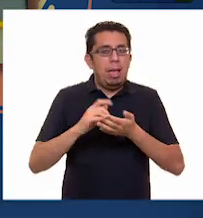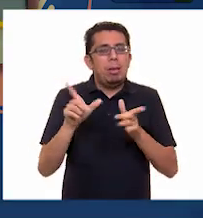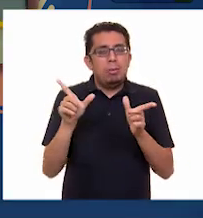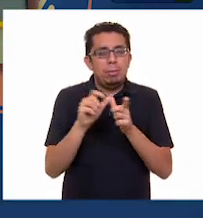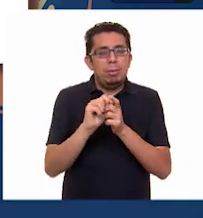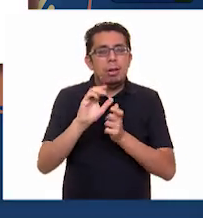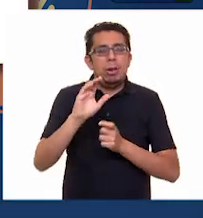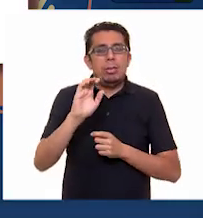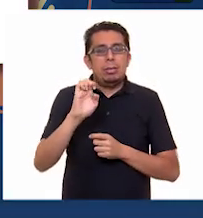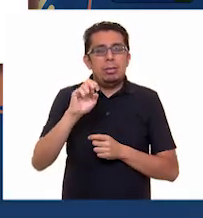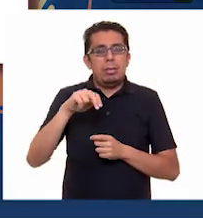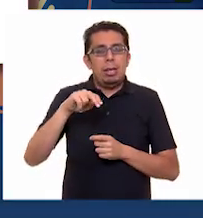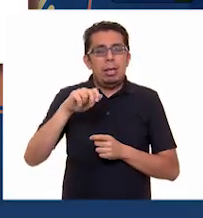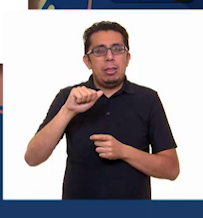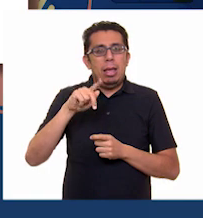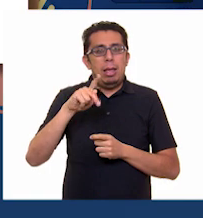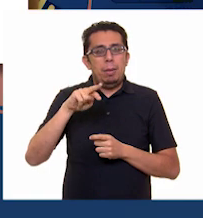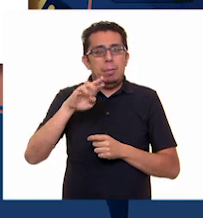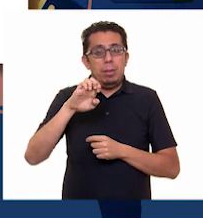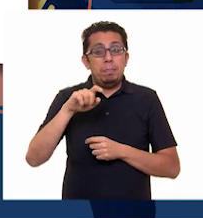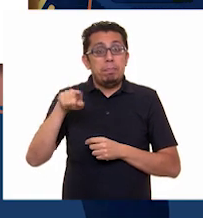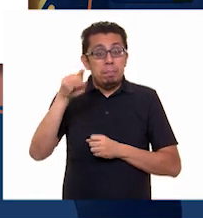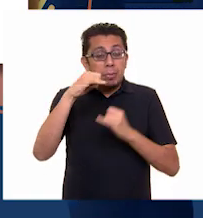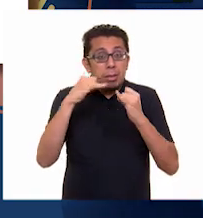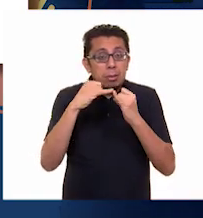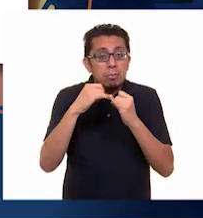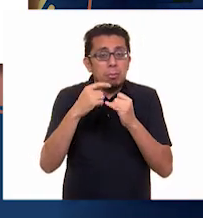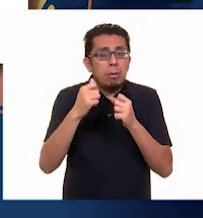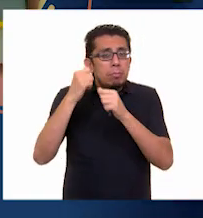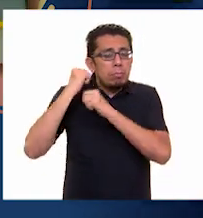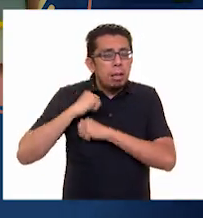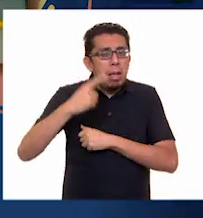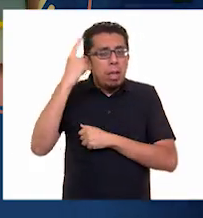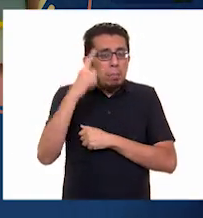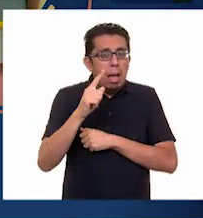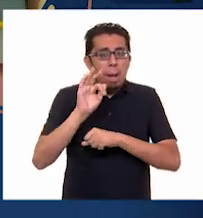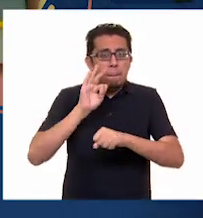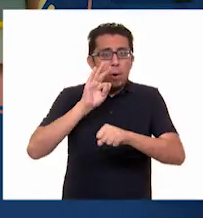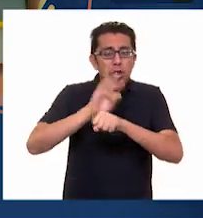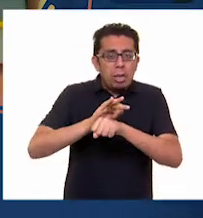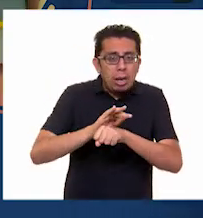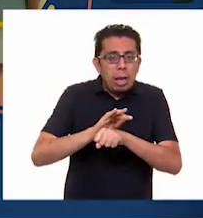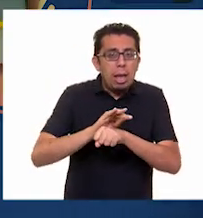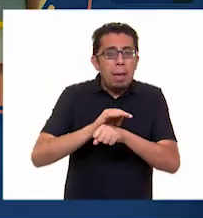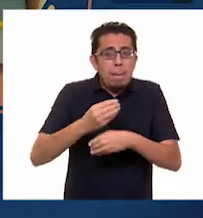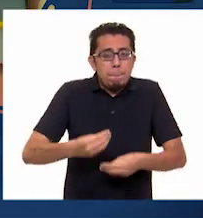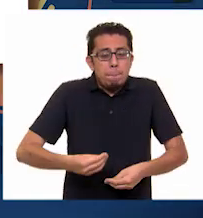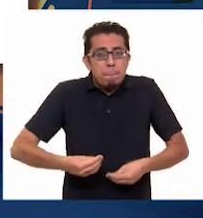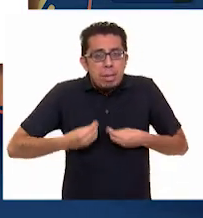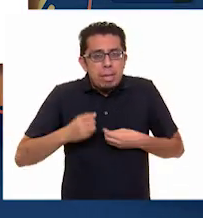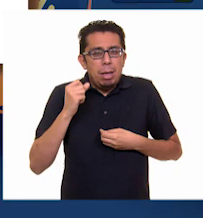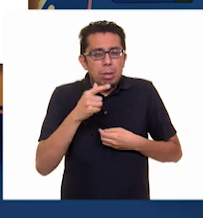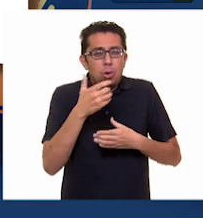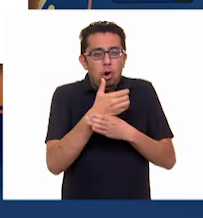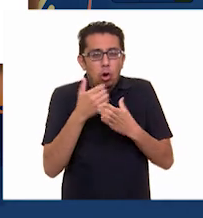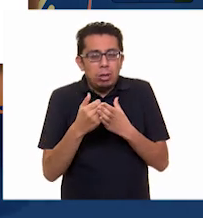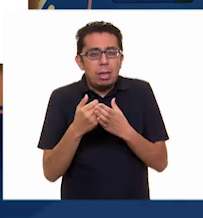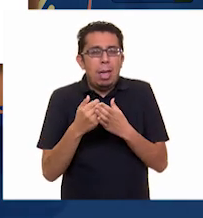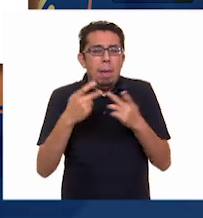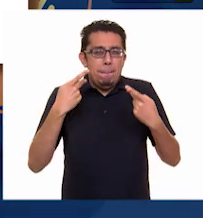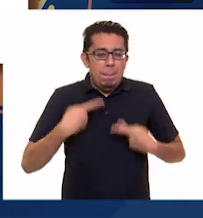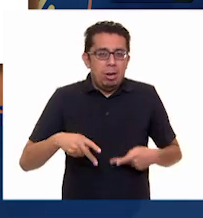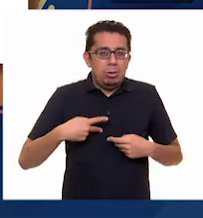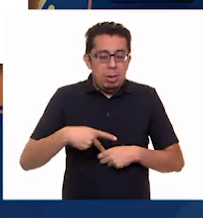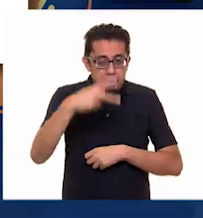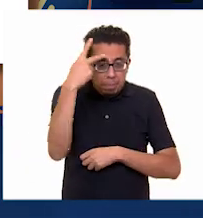¿Saben? Esta institución es la encargada de salvaguardar la vida y los bienes de todos los mexicanos ante los peligros